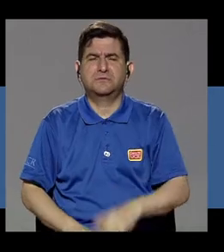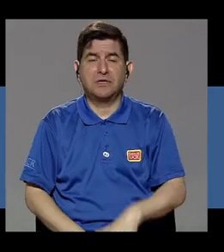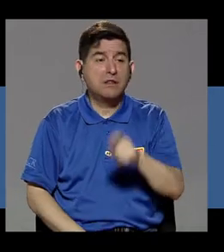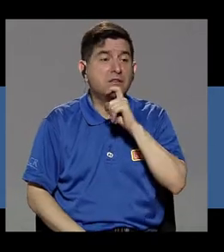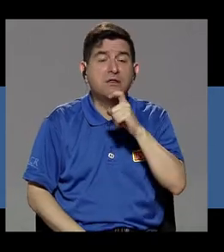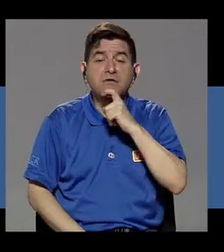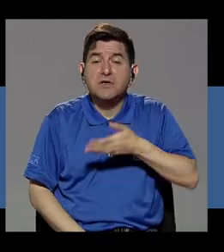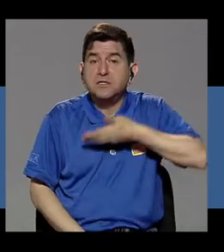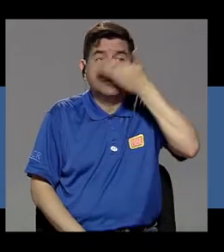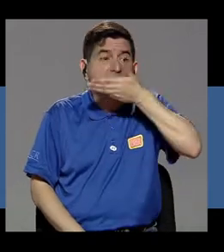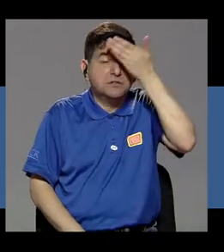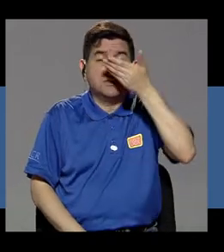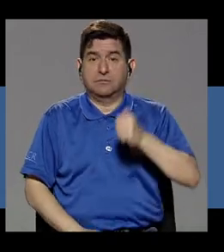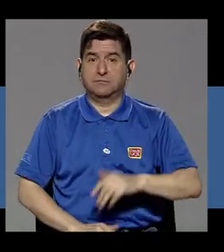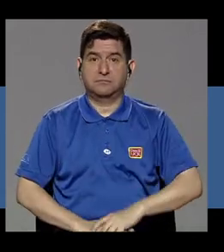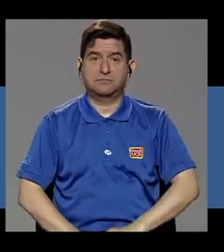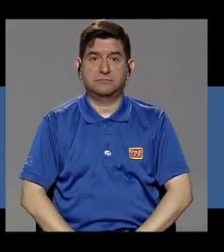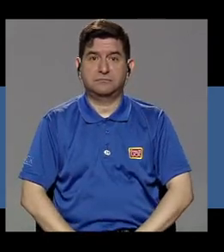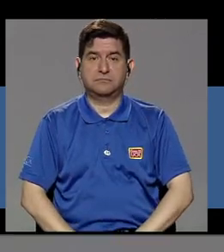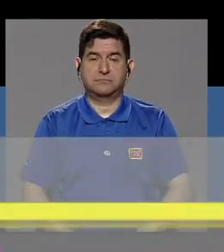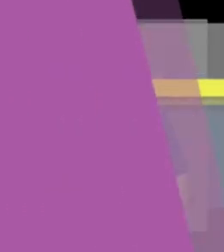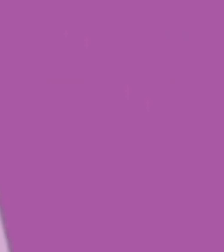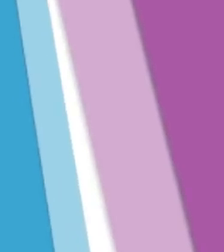dificultad para respirar, básicamente.